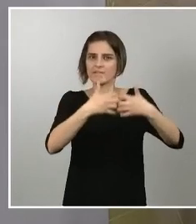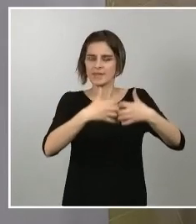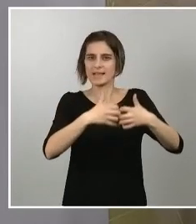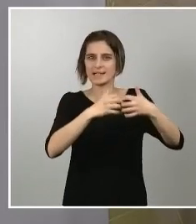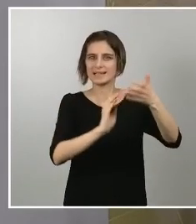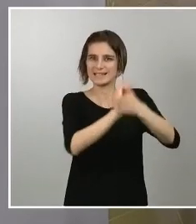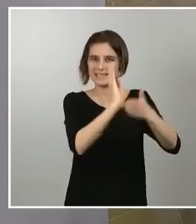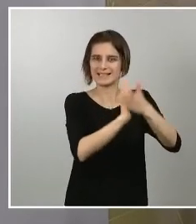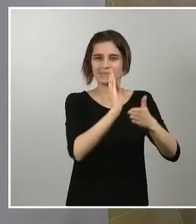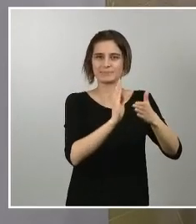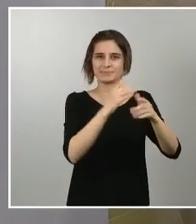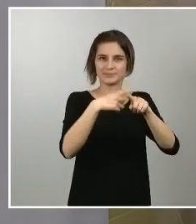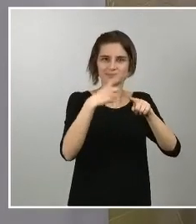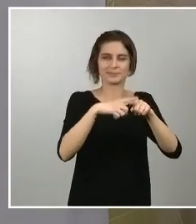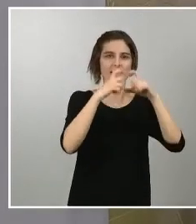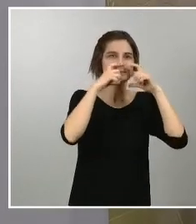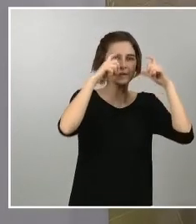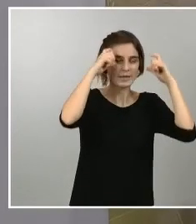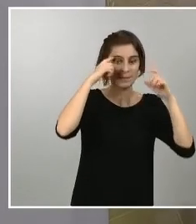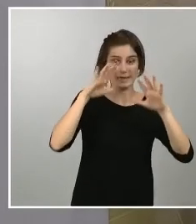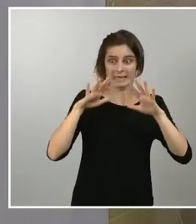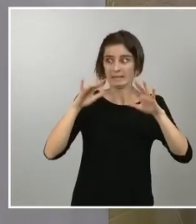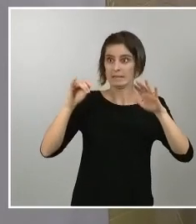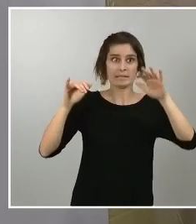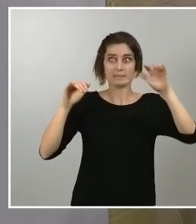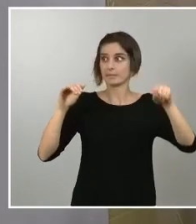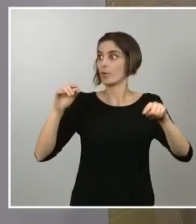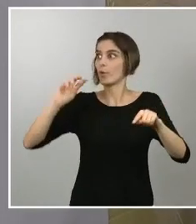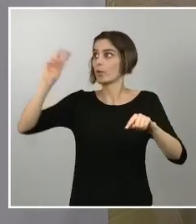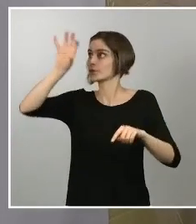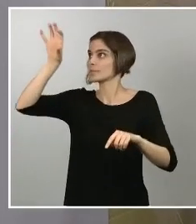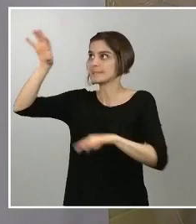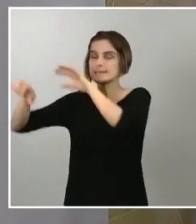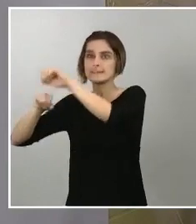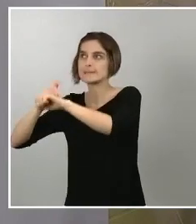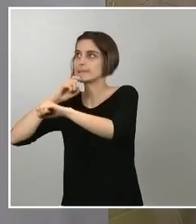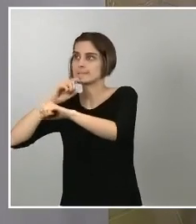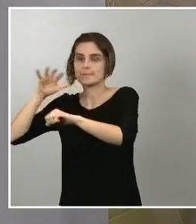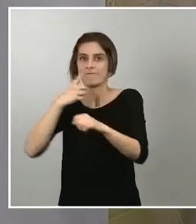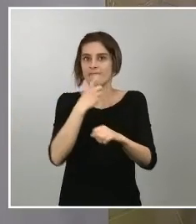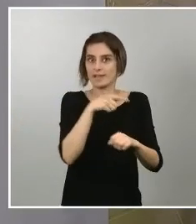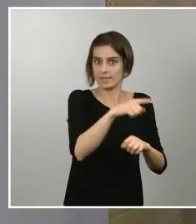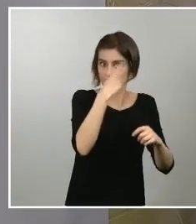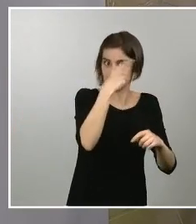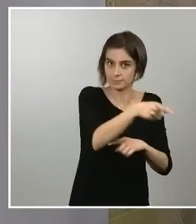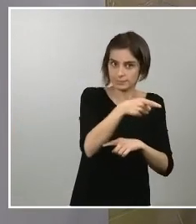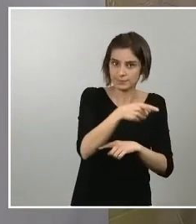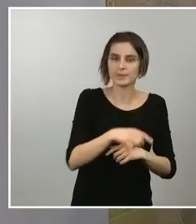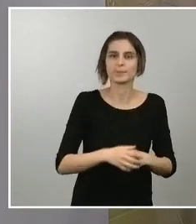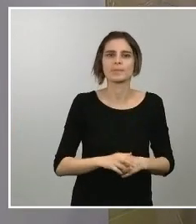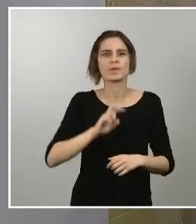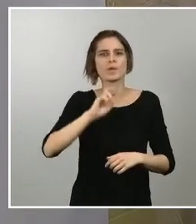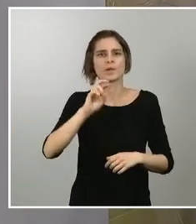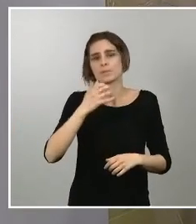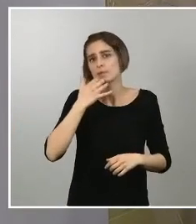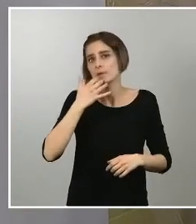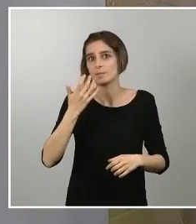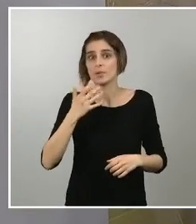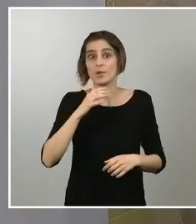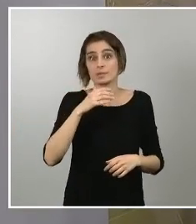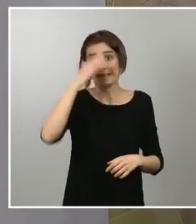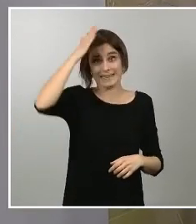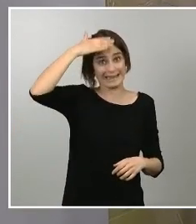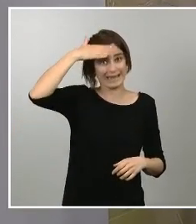de ese material desde otros países otros medios han formulado algo parecido teniendo en cuenta la medida de Donald Trump de obligar a General Motors a fabricar